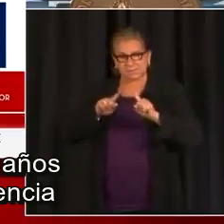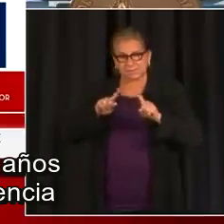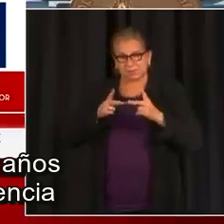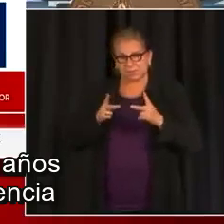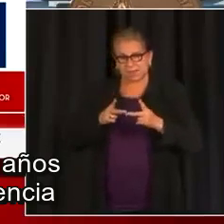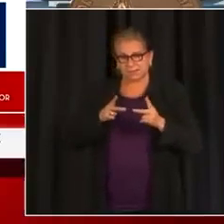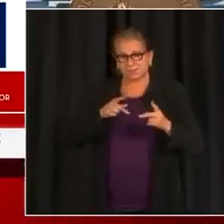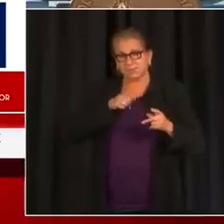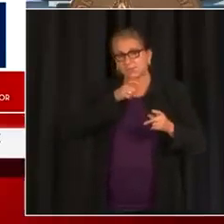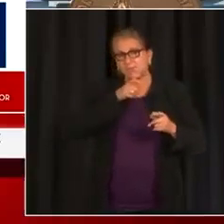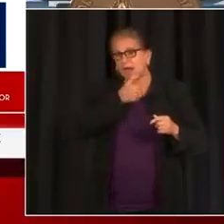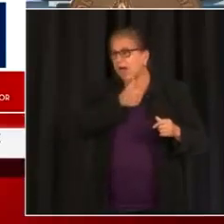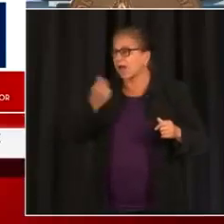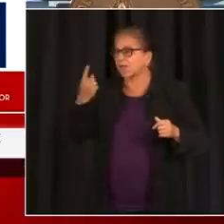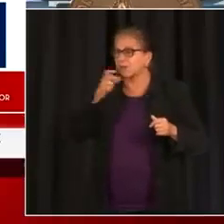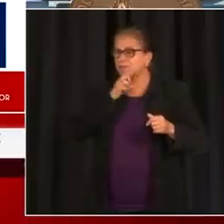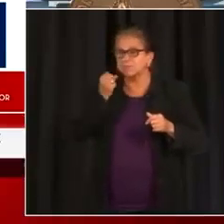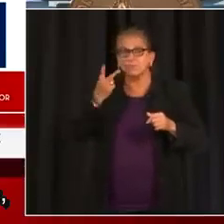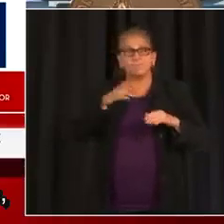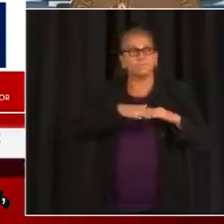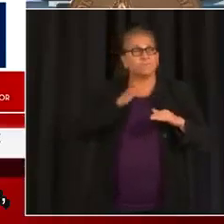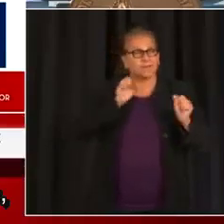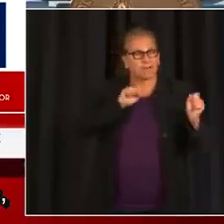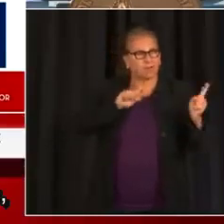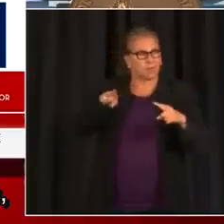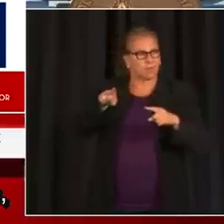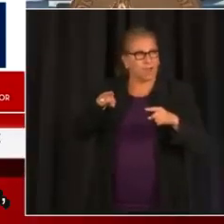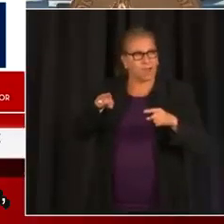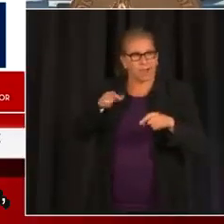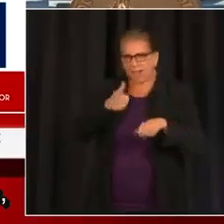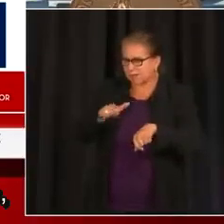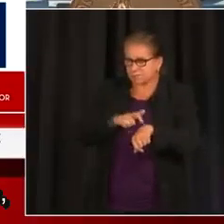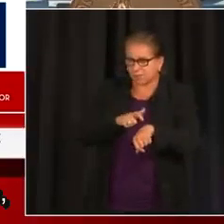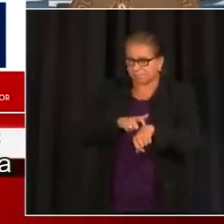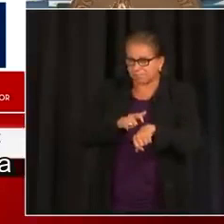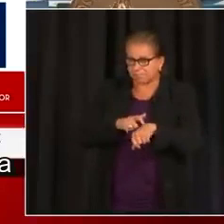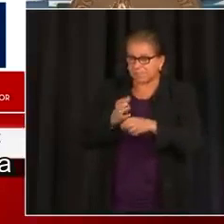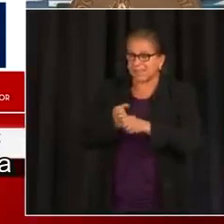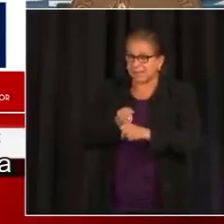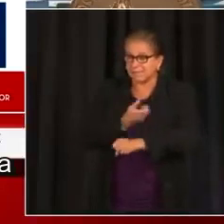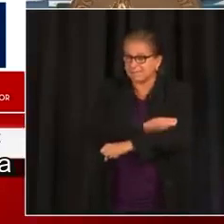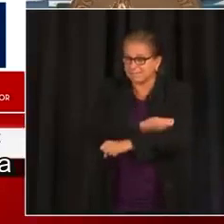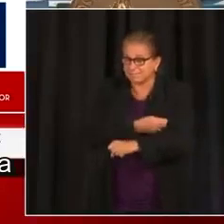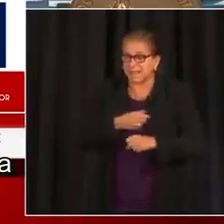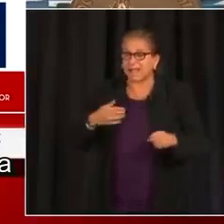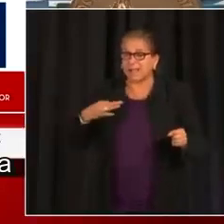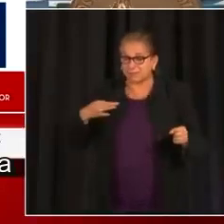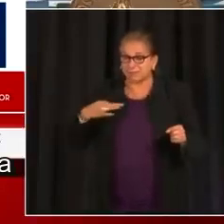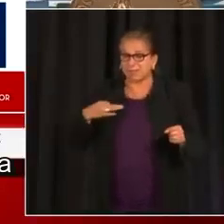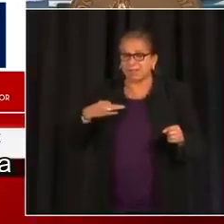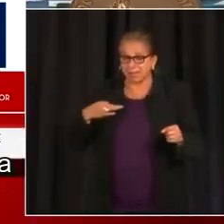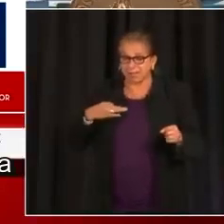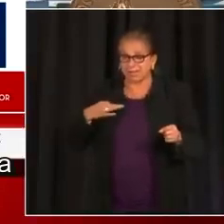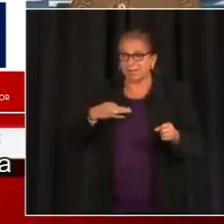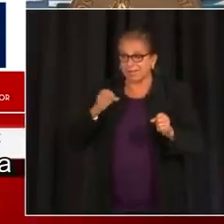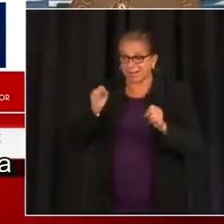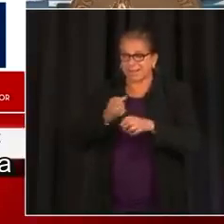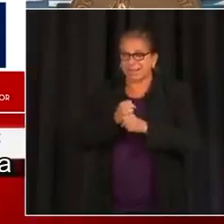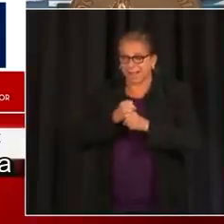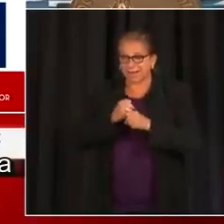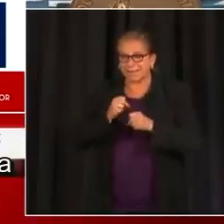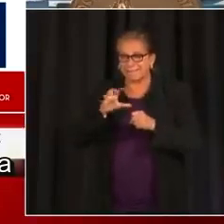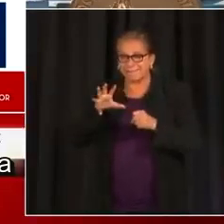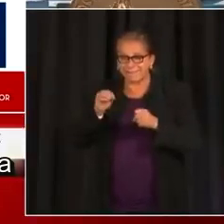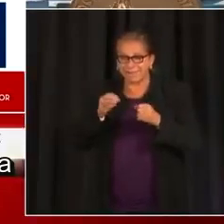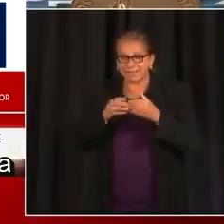residencia y van a recibir su primera dosis y por lo tanto son elegibles para una tarjeta de regalo